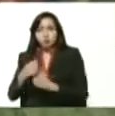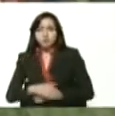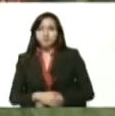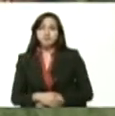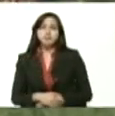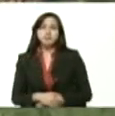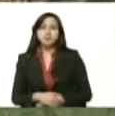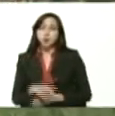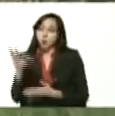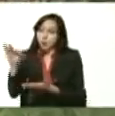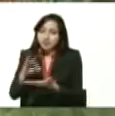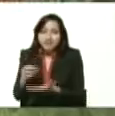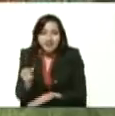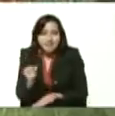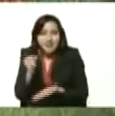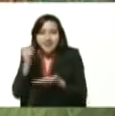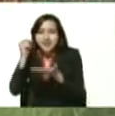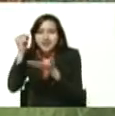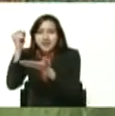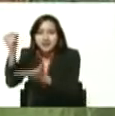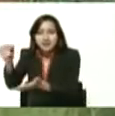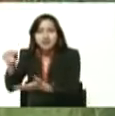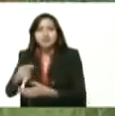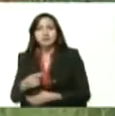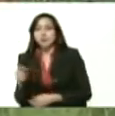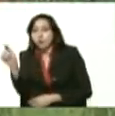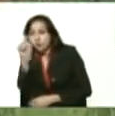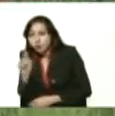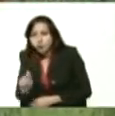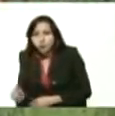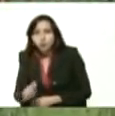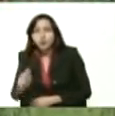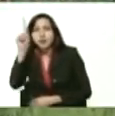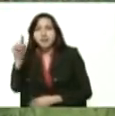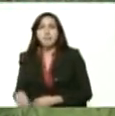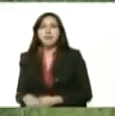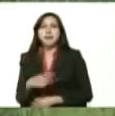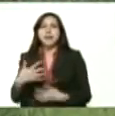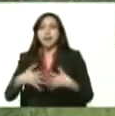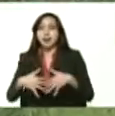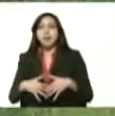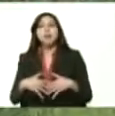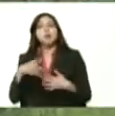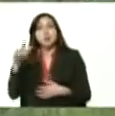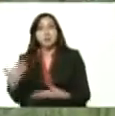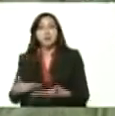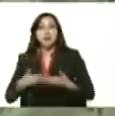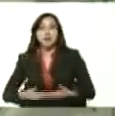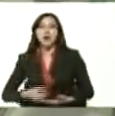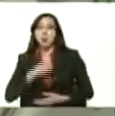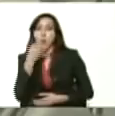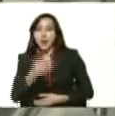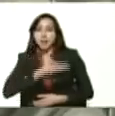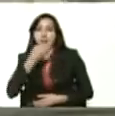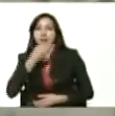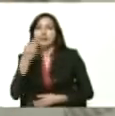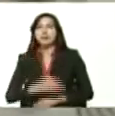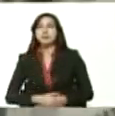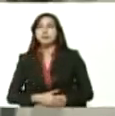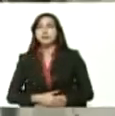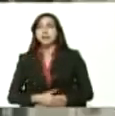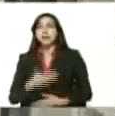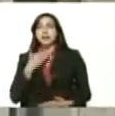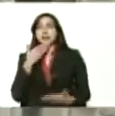con semilla fertilizante y ahora la parte mecánica con respecto a la maquinaria muy buenas tardes gracias